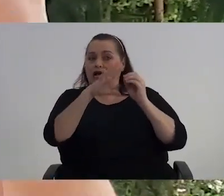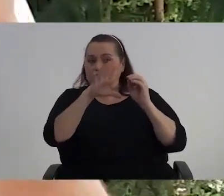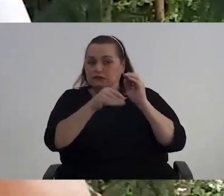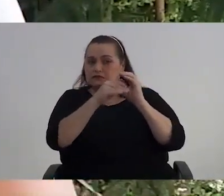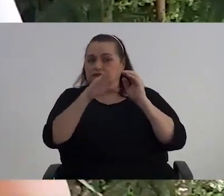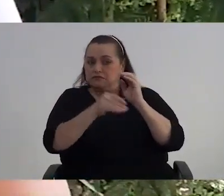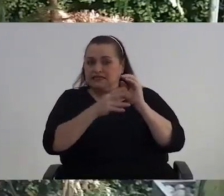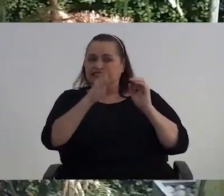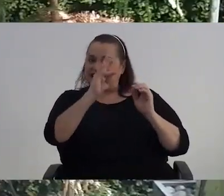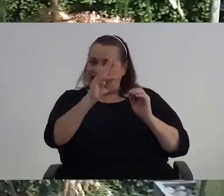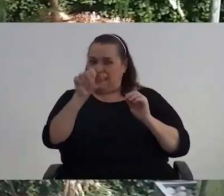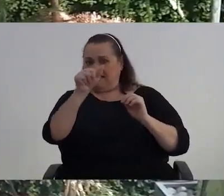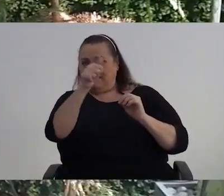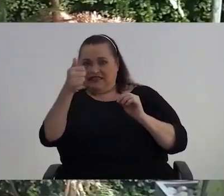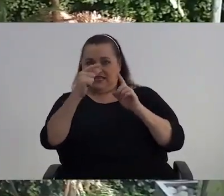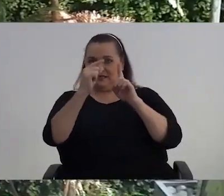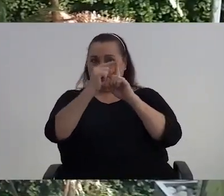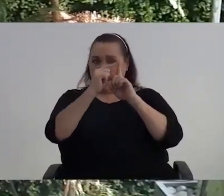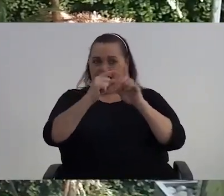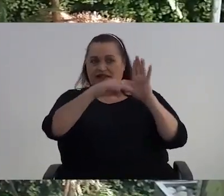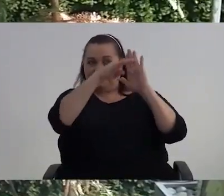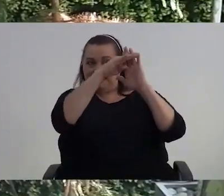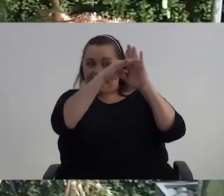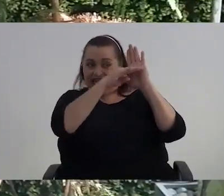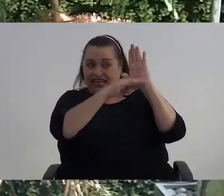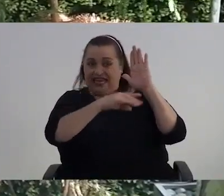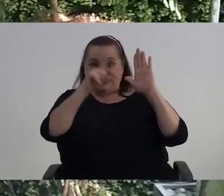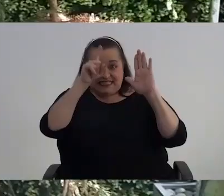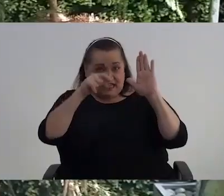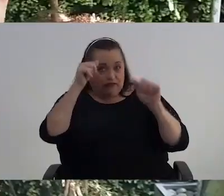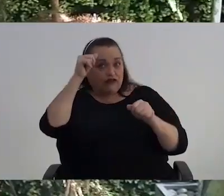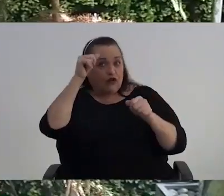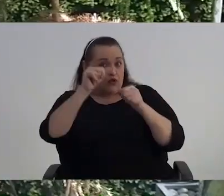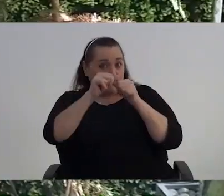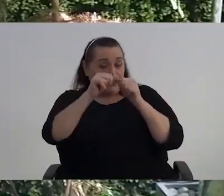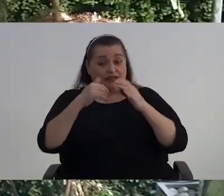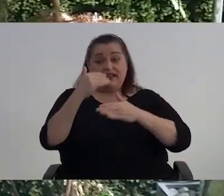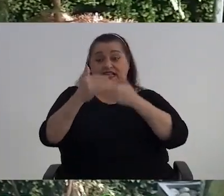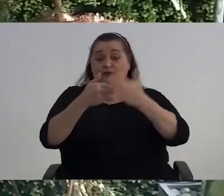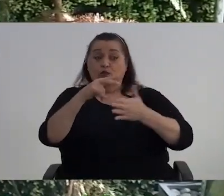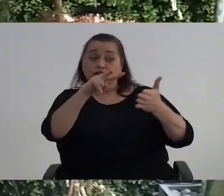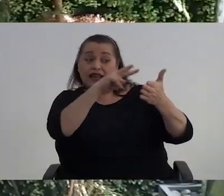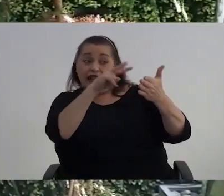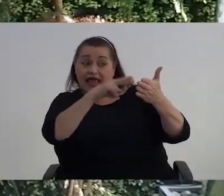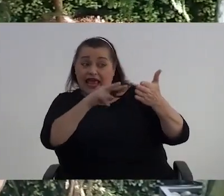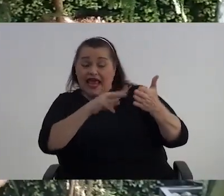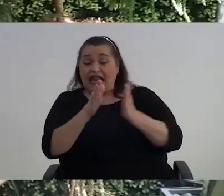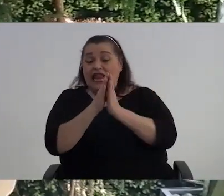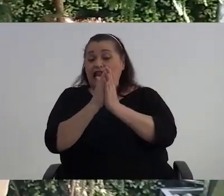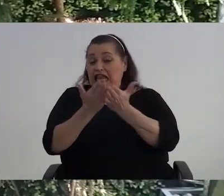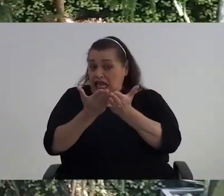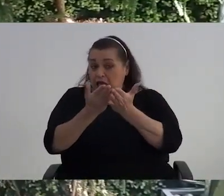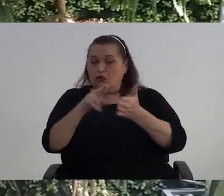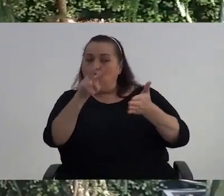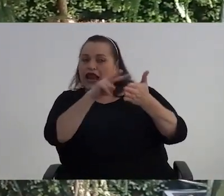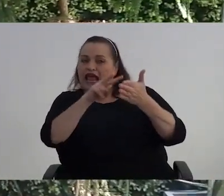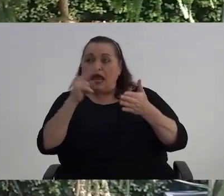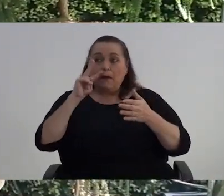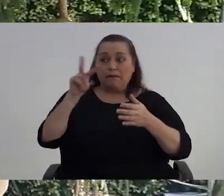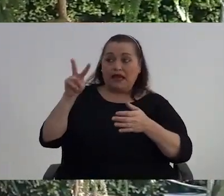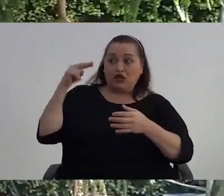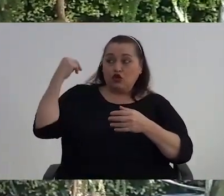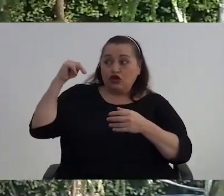siete A diez palabras De una lista Que tengamos que recordar O después De que leemos Un libro Leemos las noticias